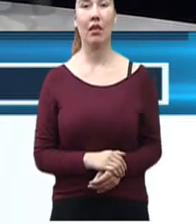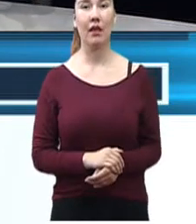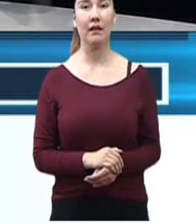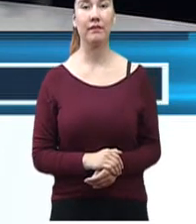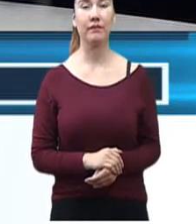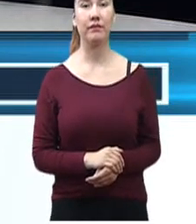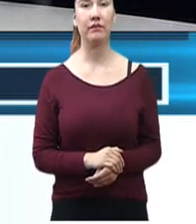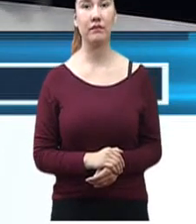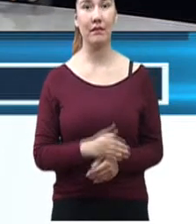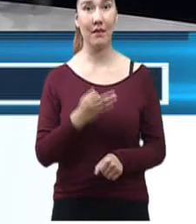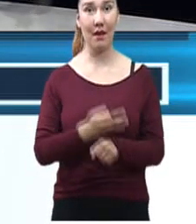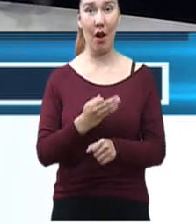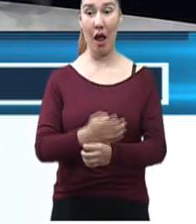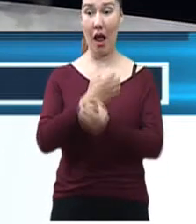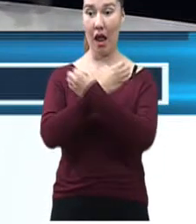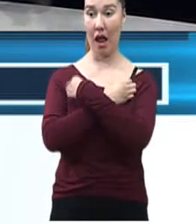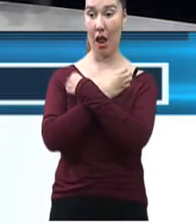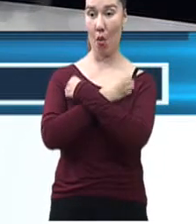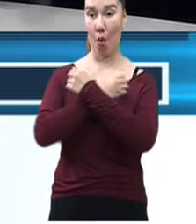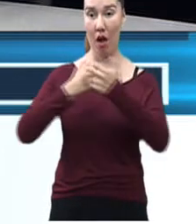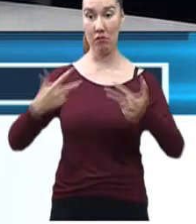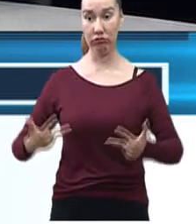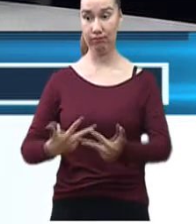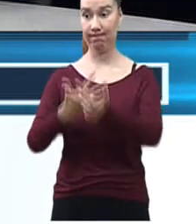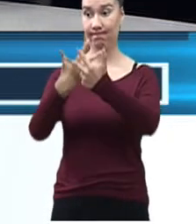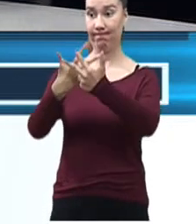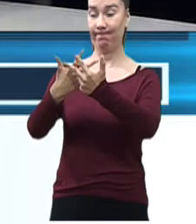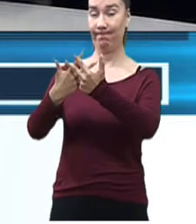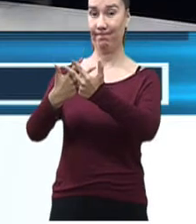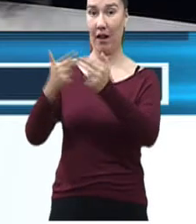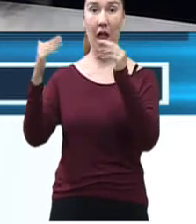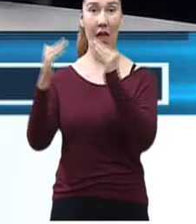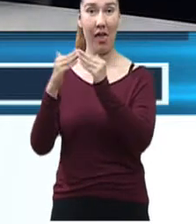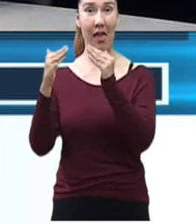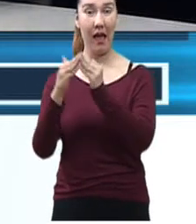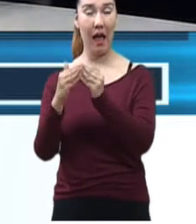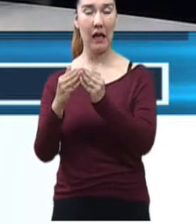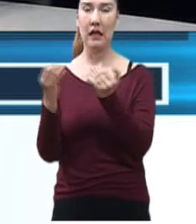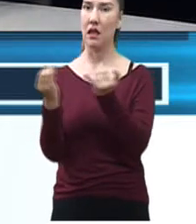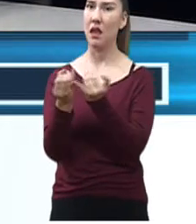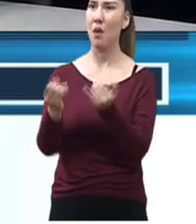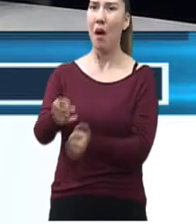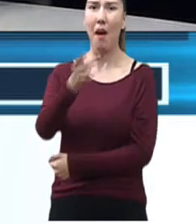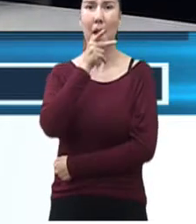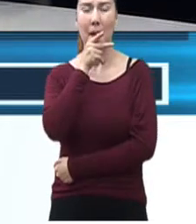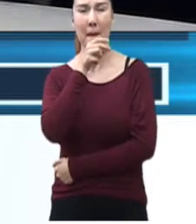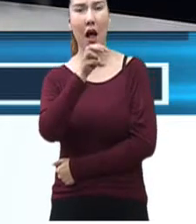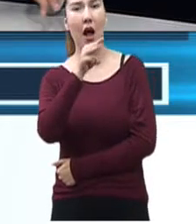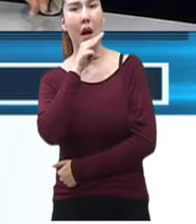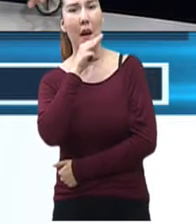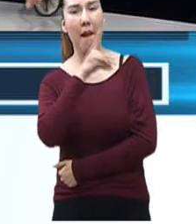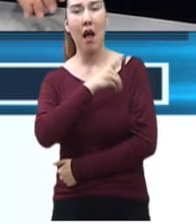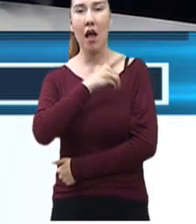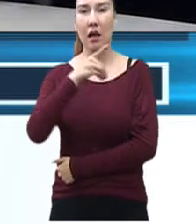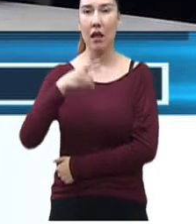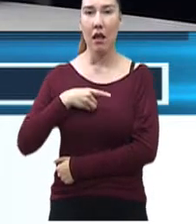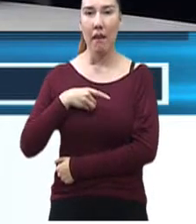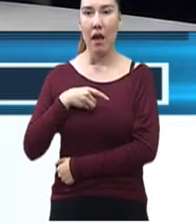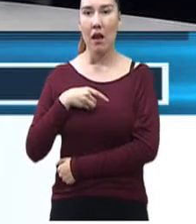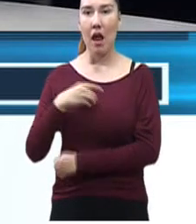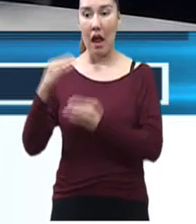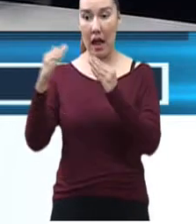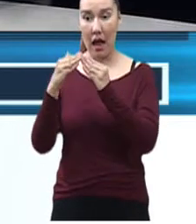educación a distancia, que la tienen que hacer en casa, y hay también madres o padres que deben de realizar el home office. Entonces,